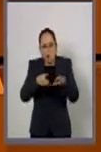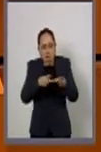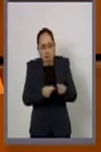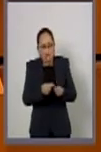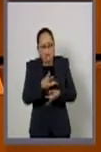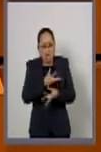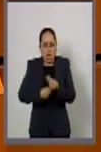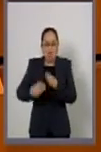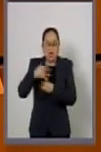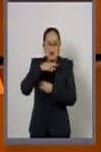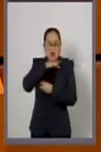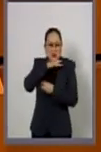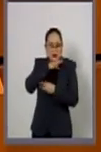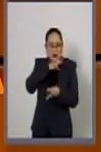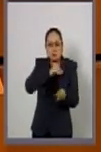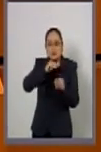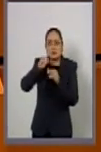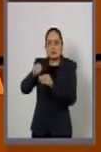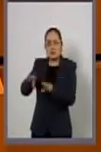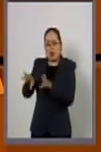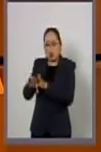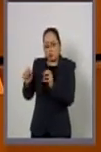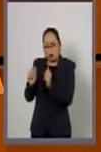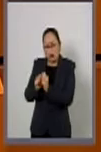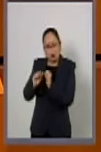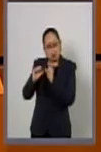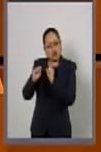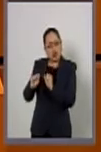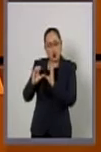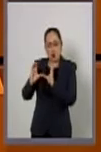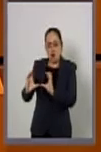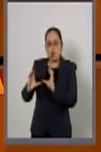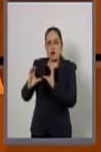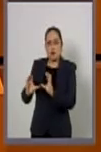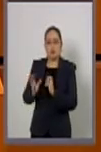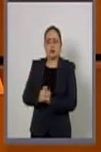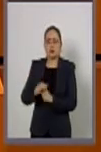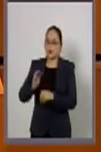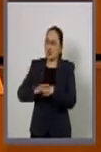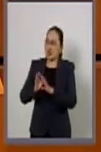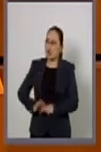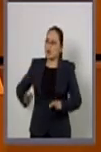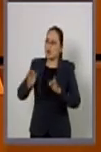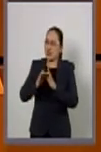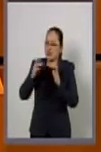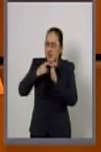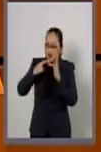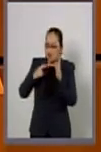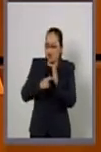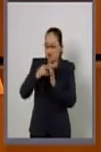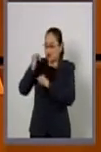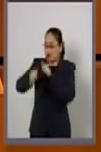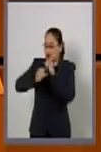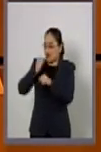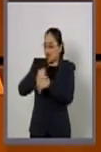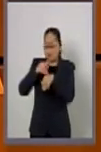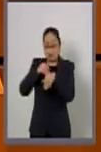desechos radioactivos de manera segura, cumpliendo con los más altos estándares internacionales.